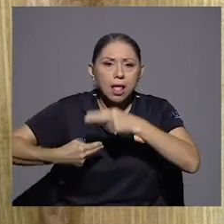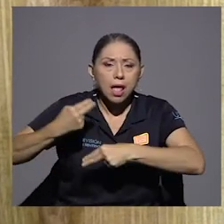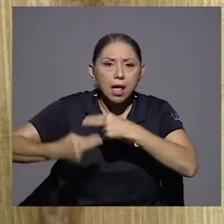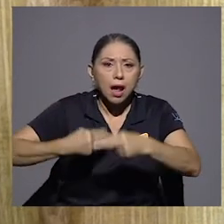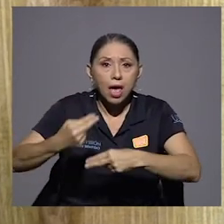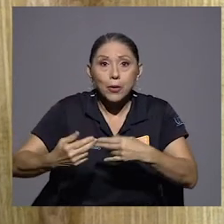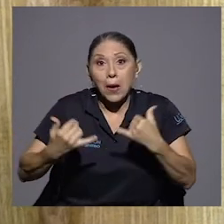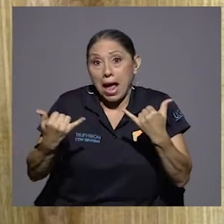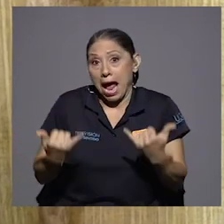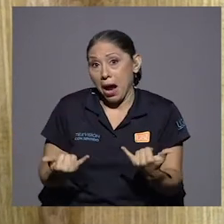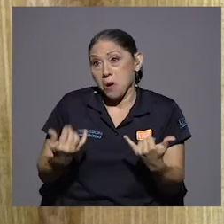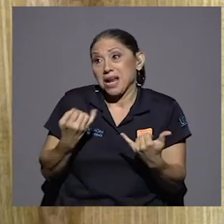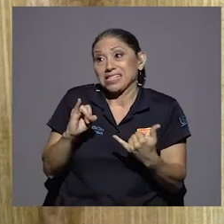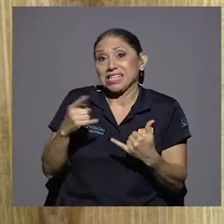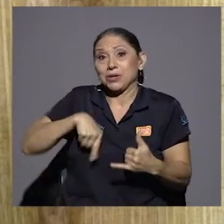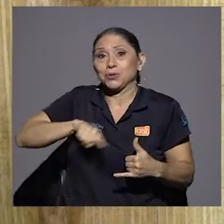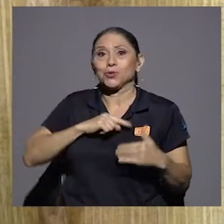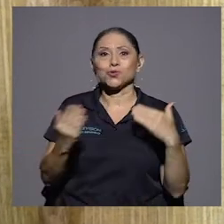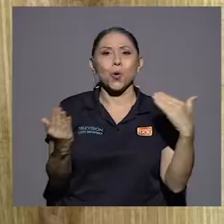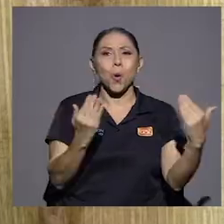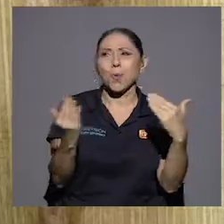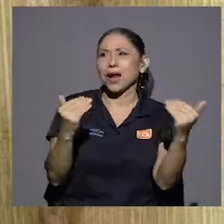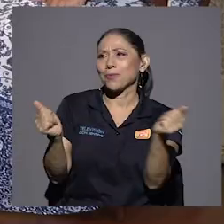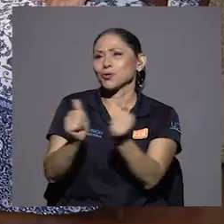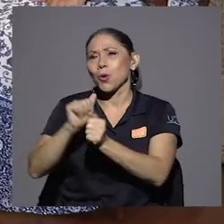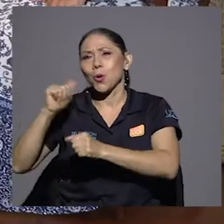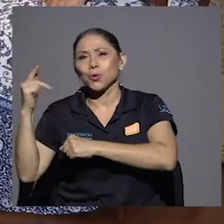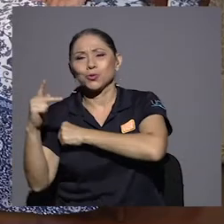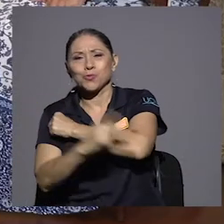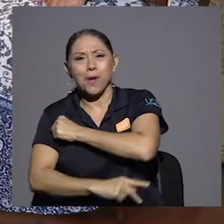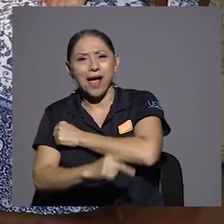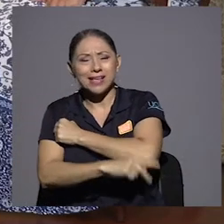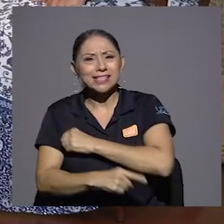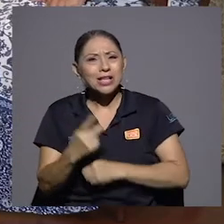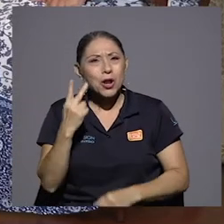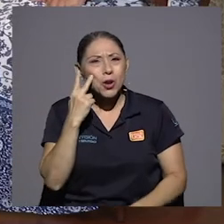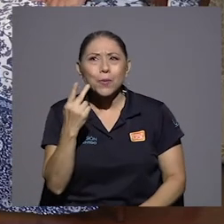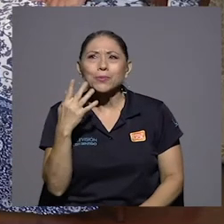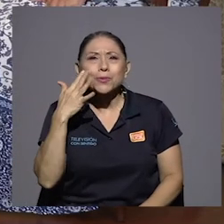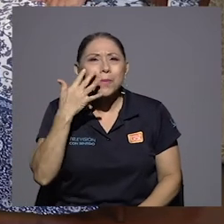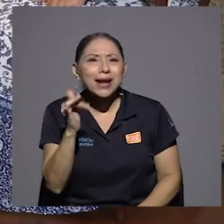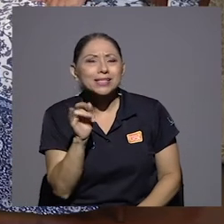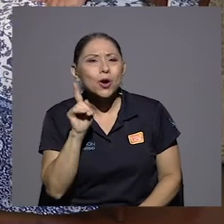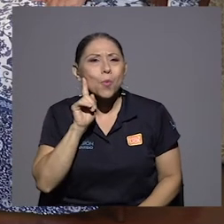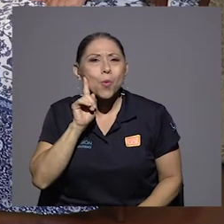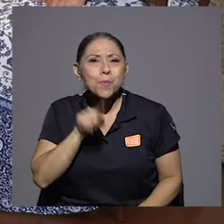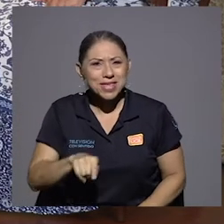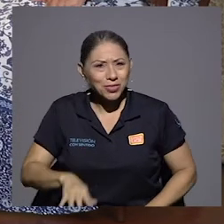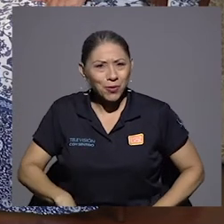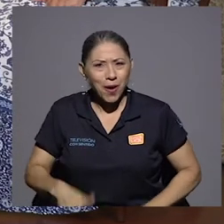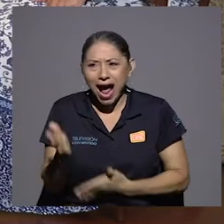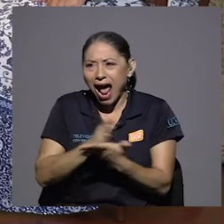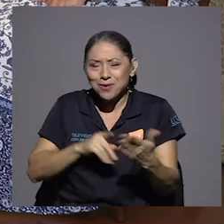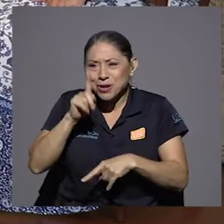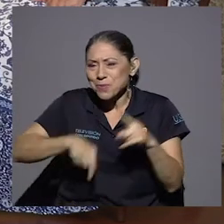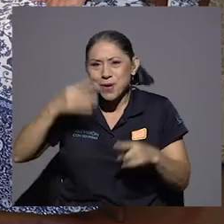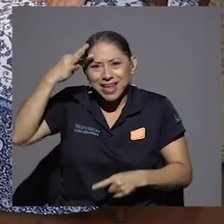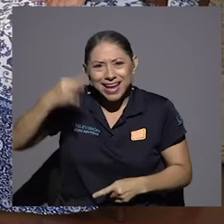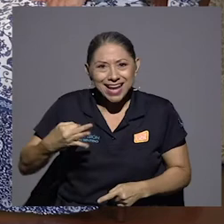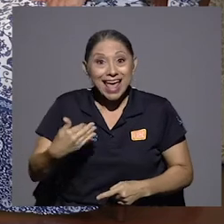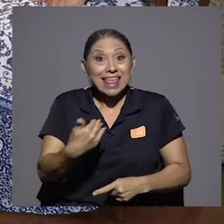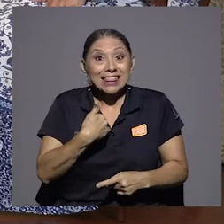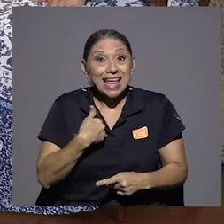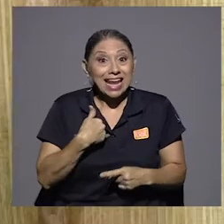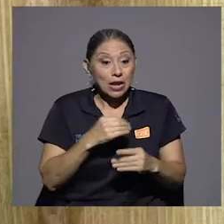manera comparativo que usted hacía con el resto del mundo, casi como un mito de poder tener un seguro social o una sanidad pública tan